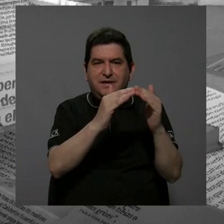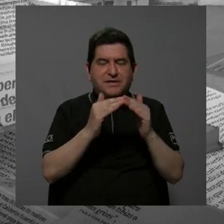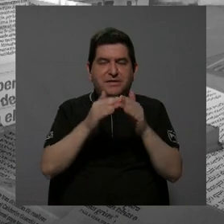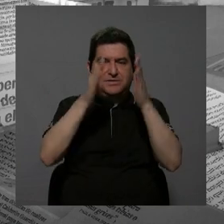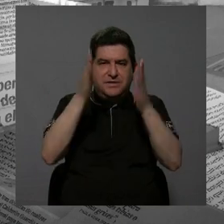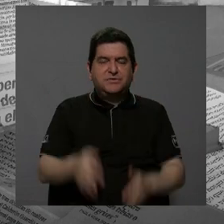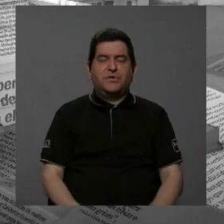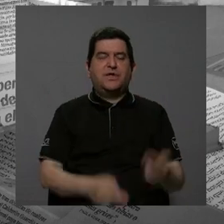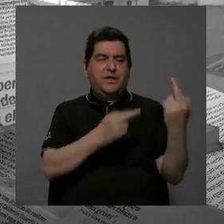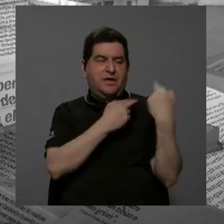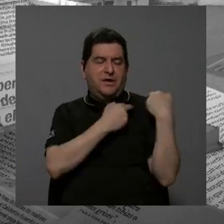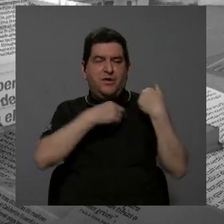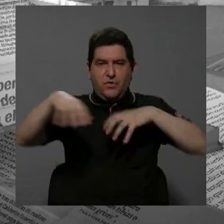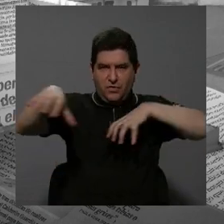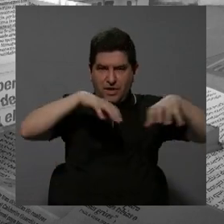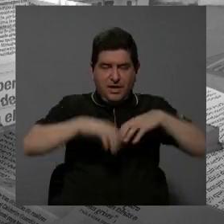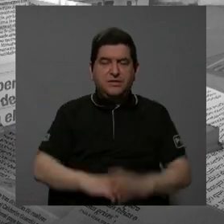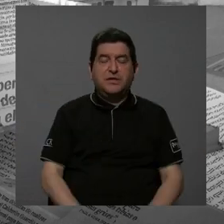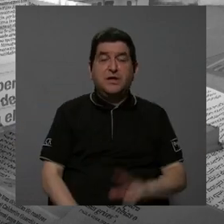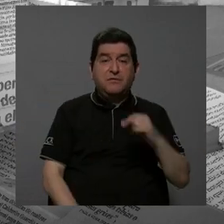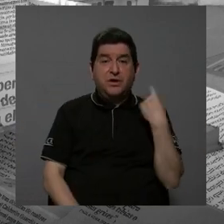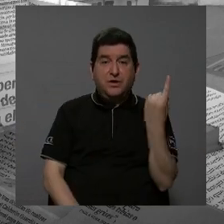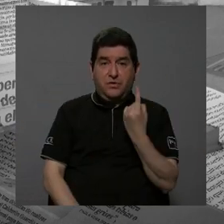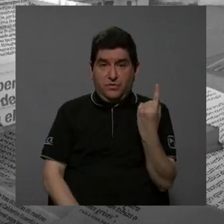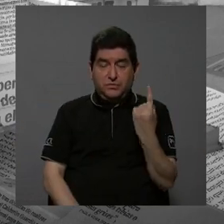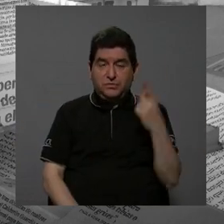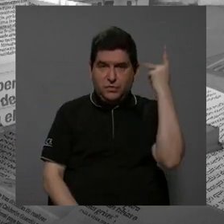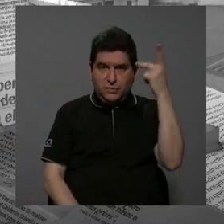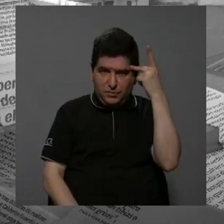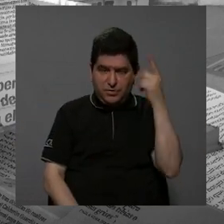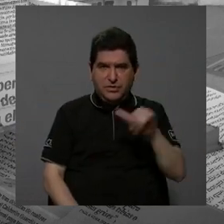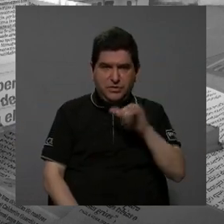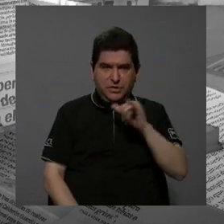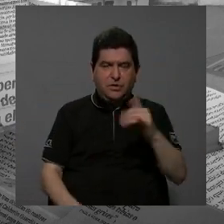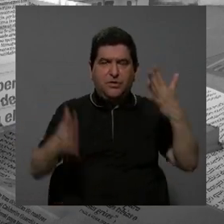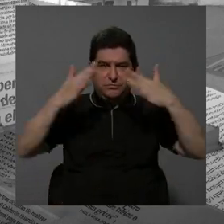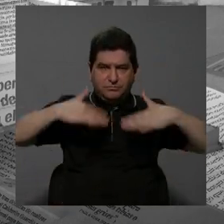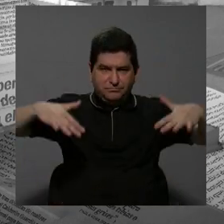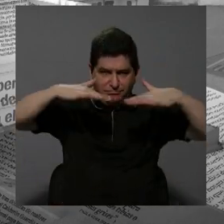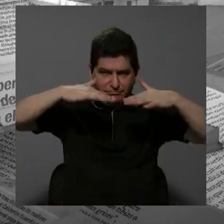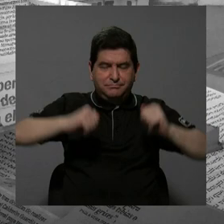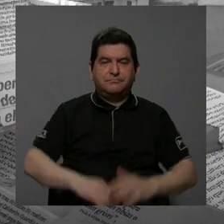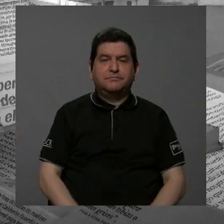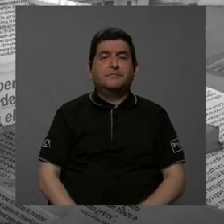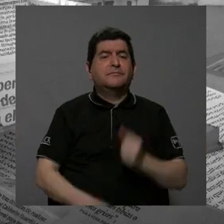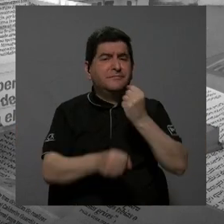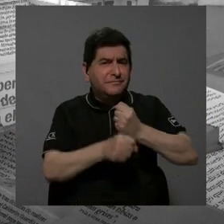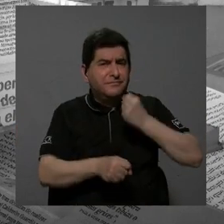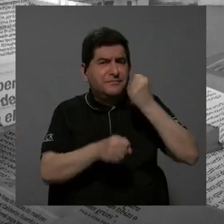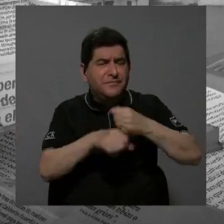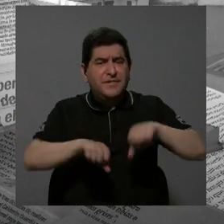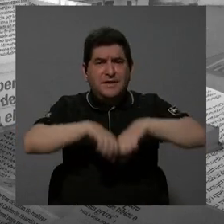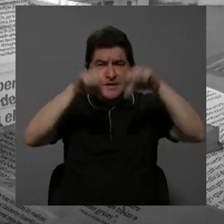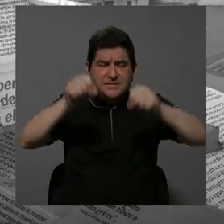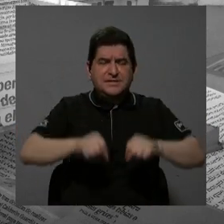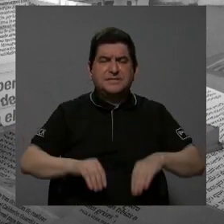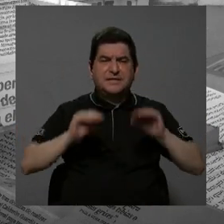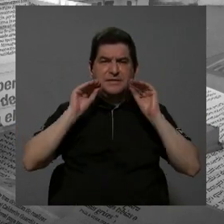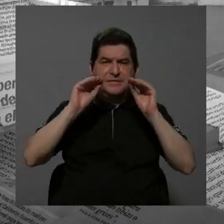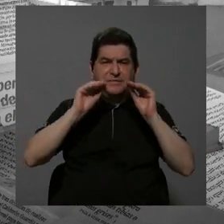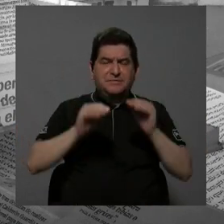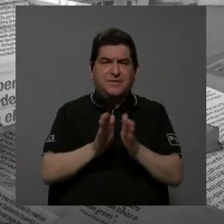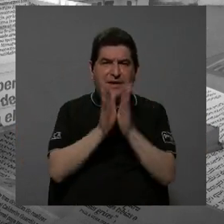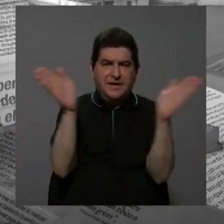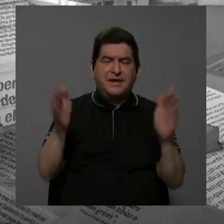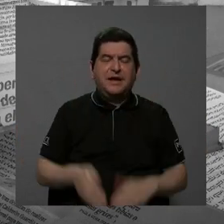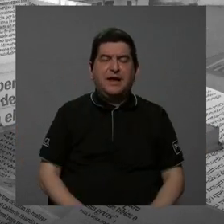responsable y activa, que no solo pasa por lo político, sino también por lo ambiental. Estamos trabajando con el sistema de educación general y con la